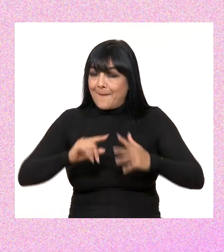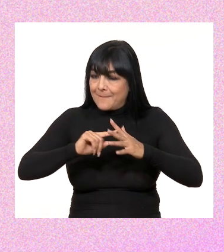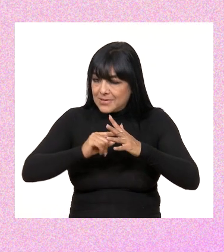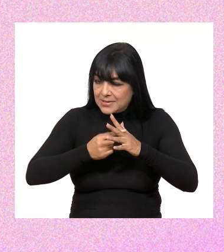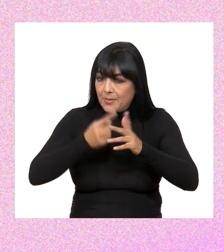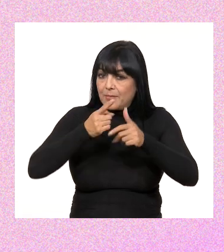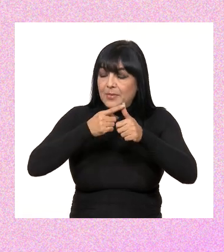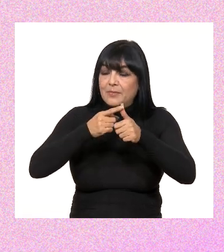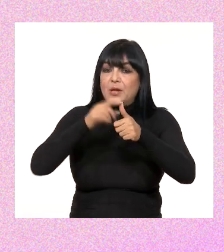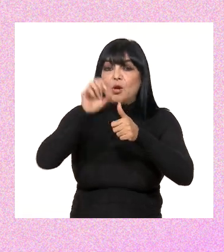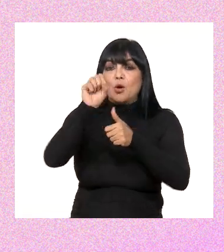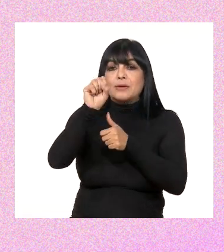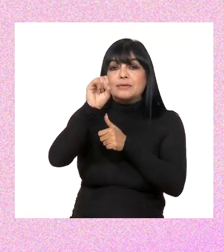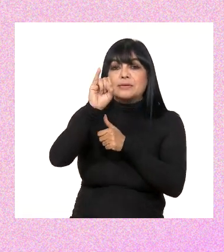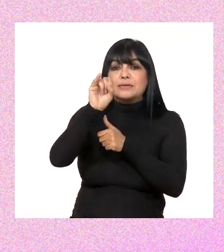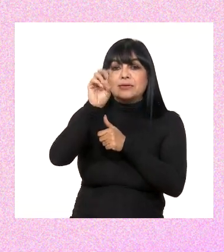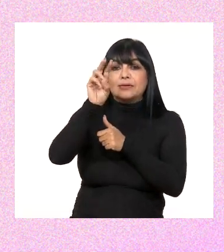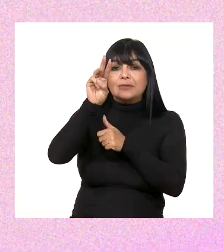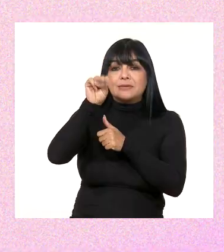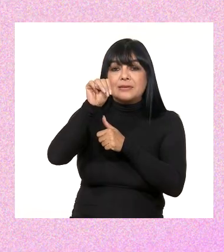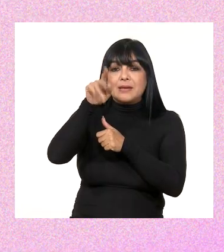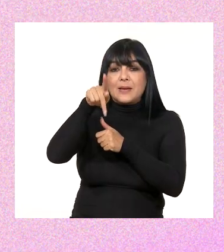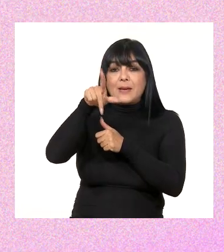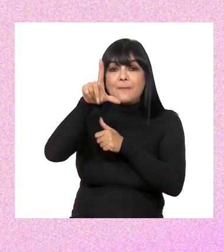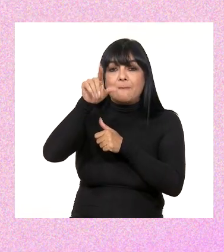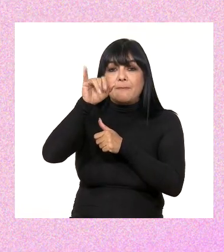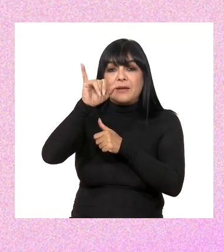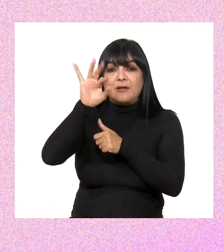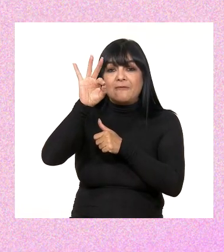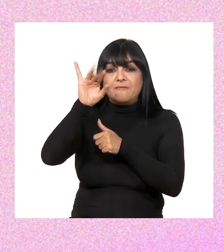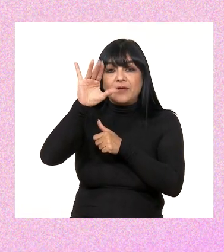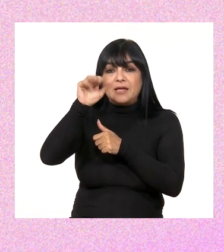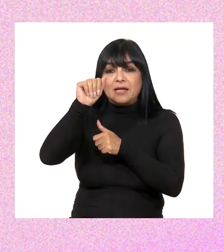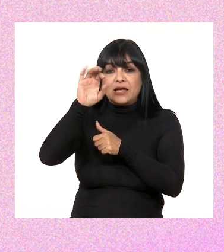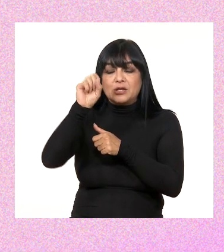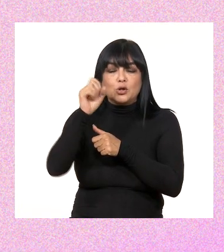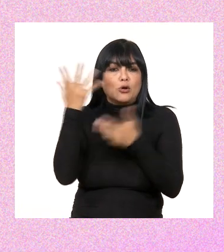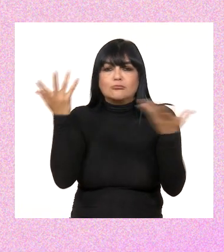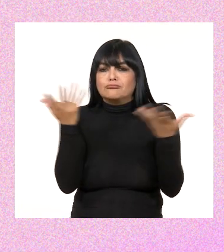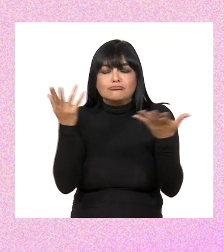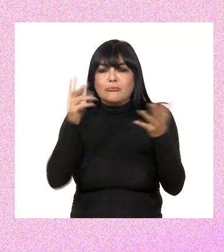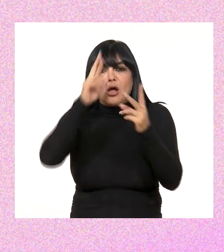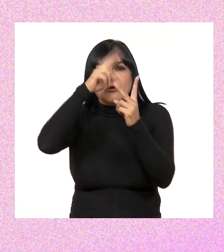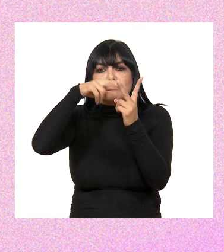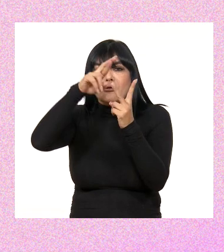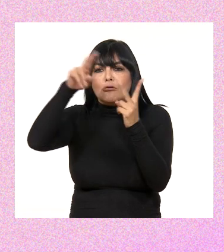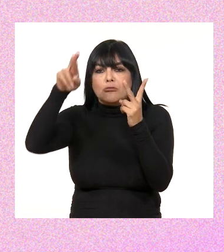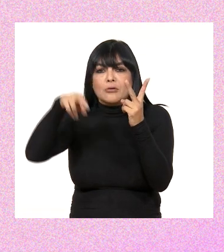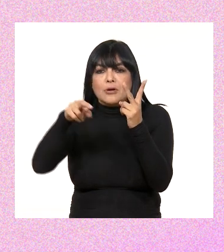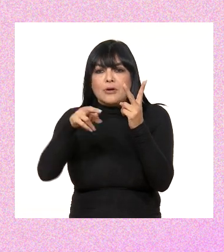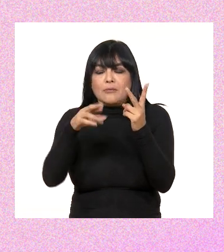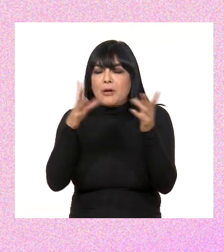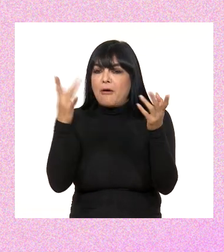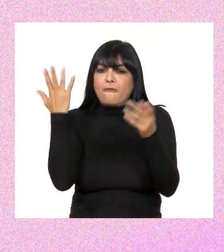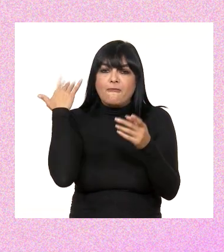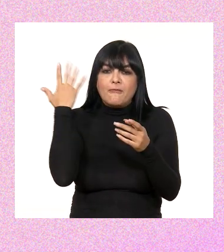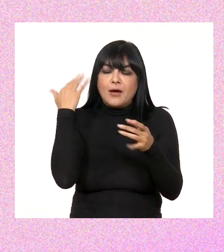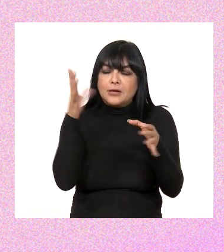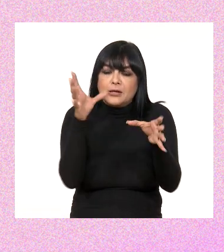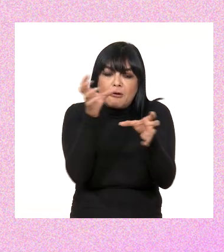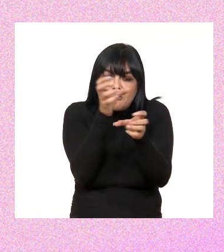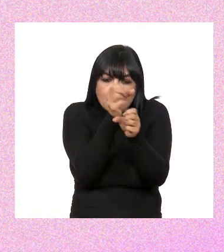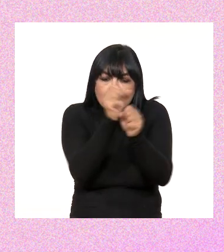Comencemos con la simplificación de raíces, que consiste en escribir una expresión con raíces de una forma más